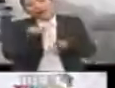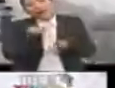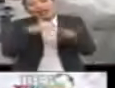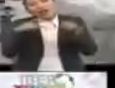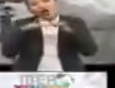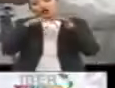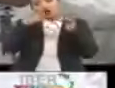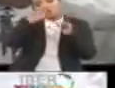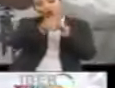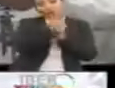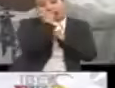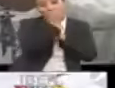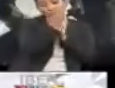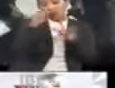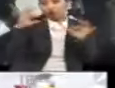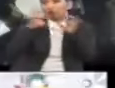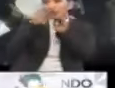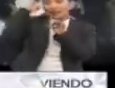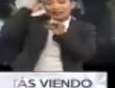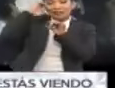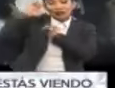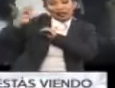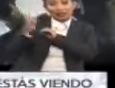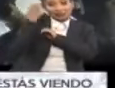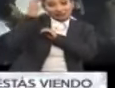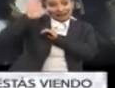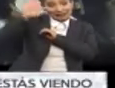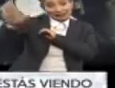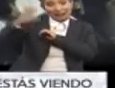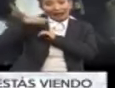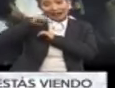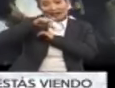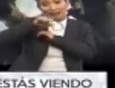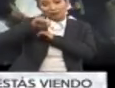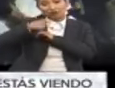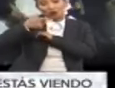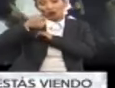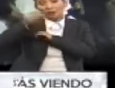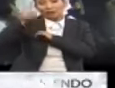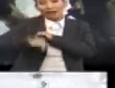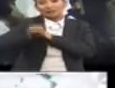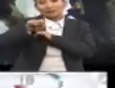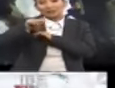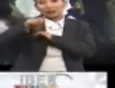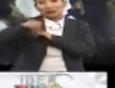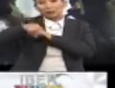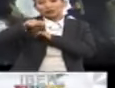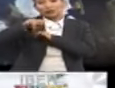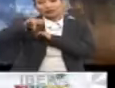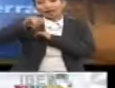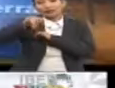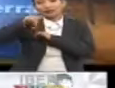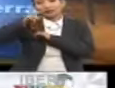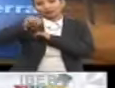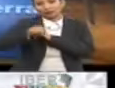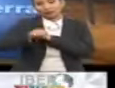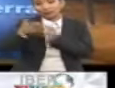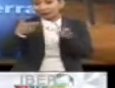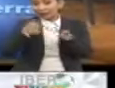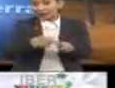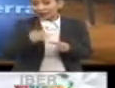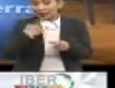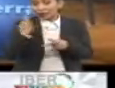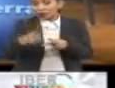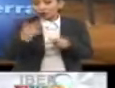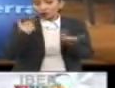conectando a tus estudiantes con la Estación Espacial en nasa.gov diagonal T-Mont Station. Y siguen